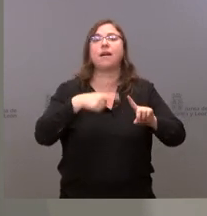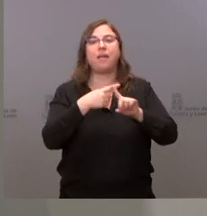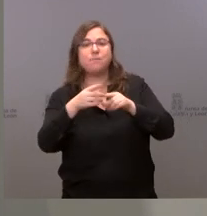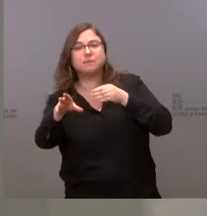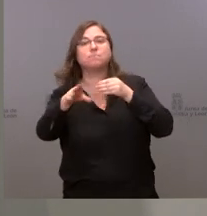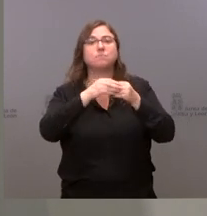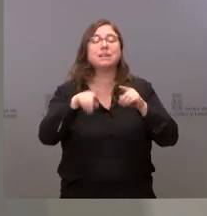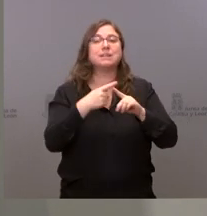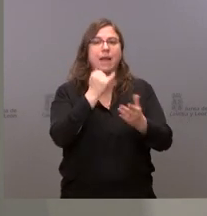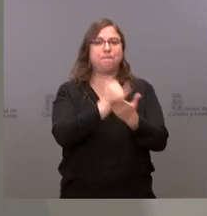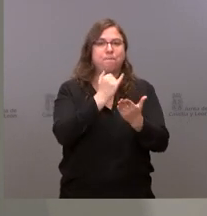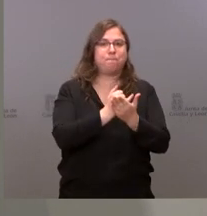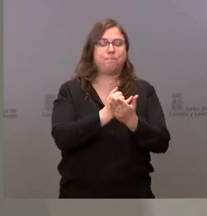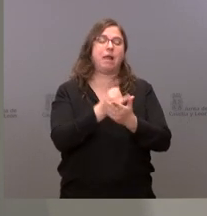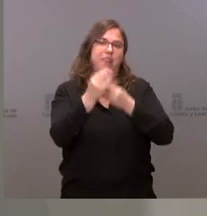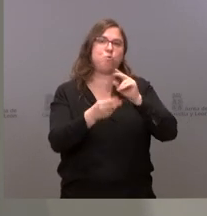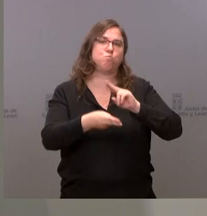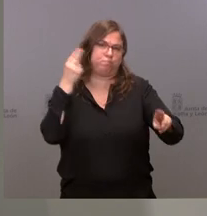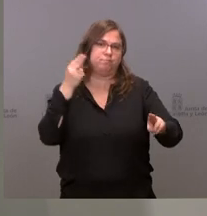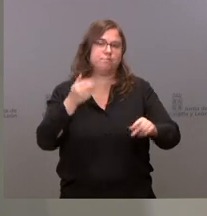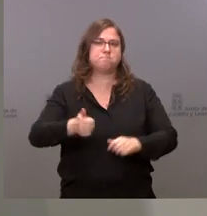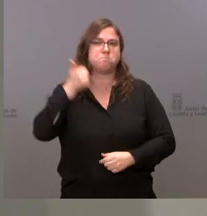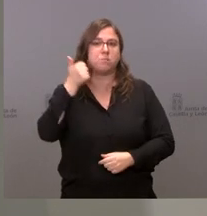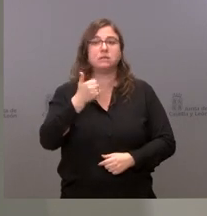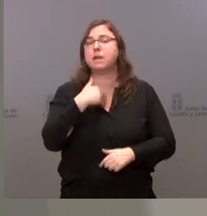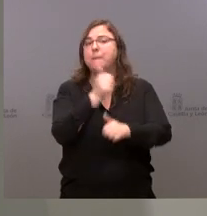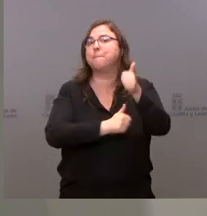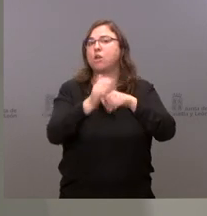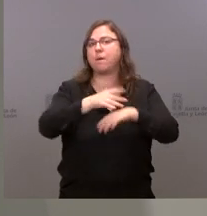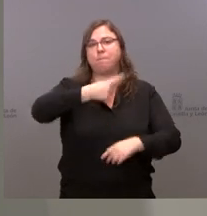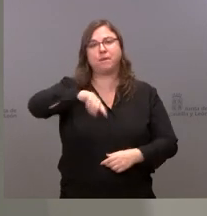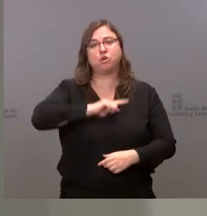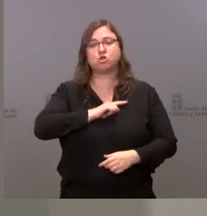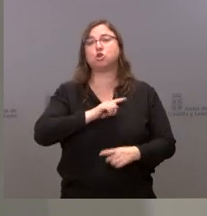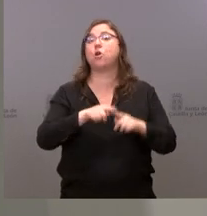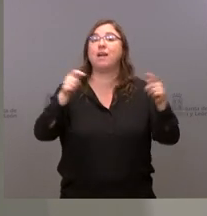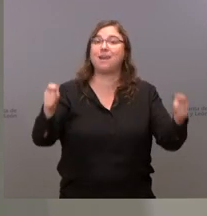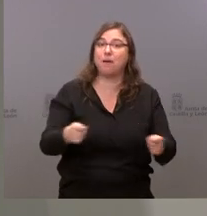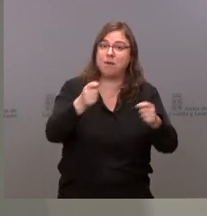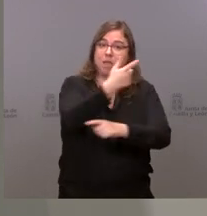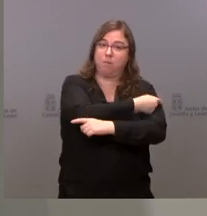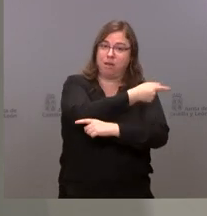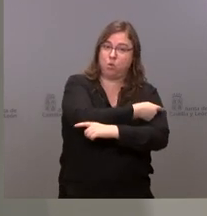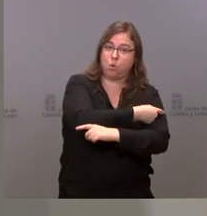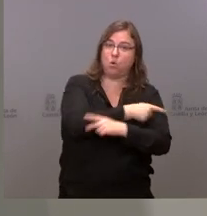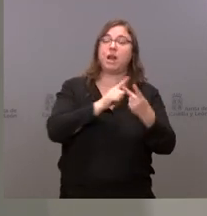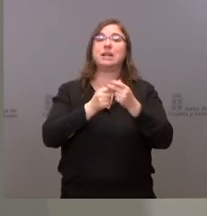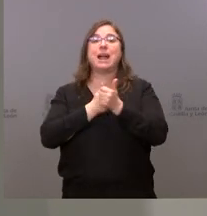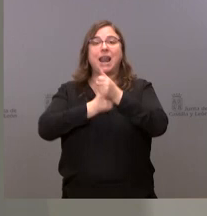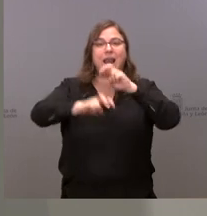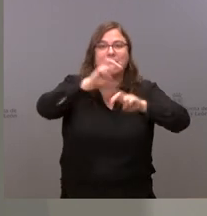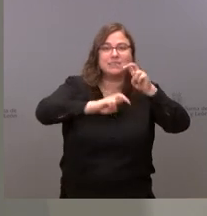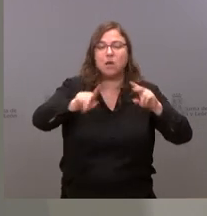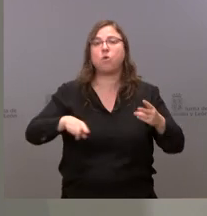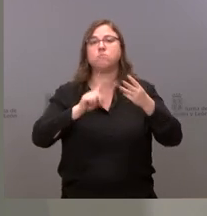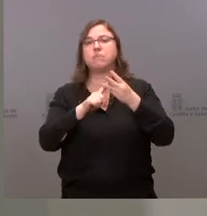realización de nuevos test, como les hemos comentado, que es una prioridad para nosotros. La campaña de vacunación, los rastreos y